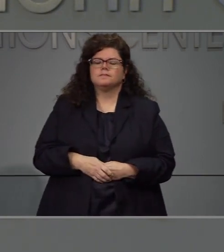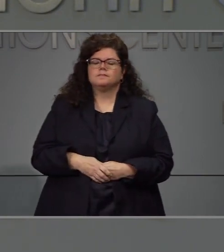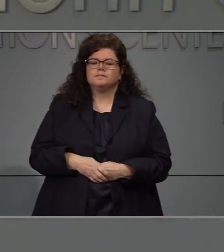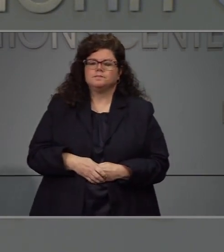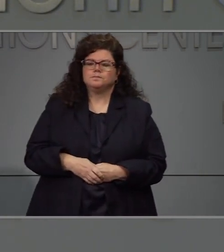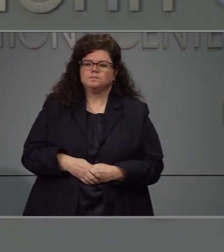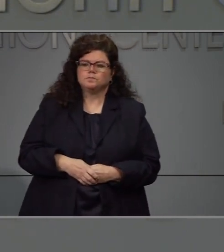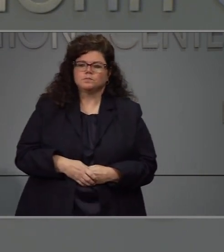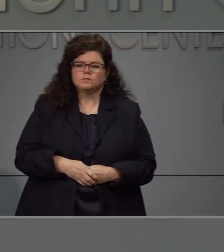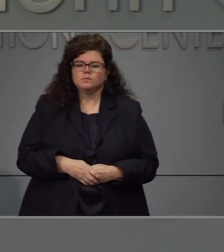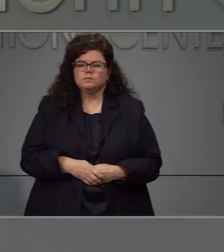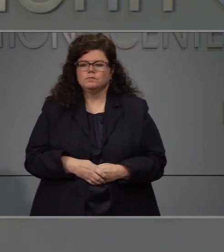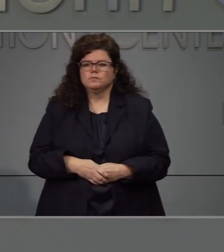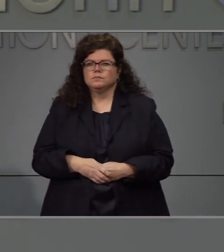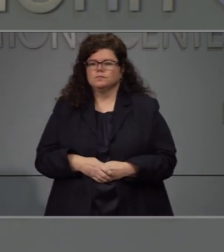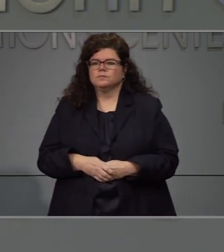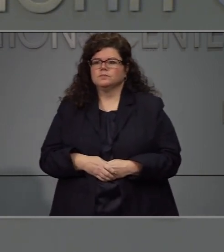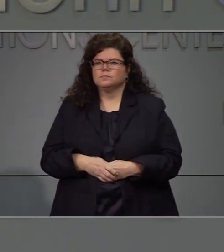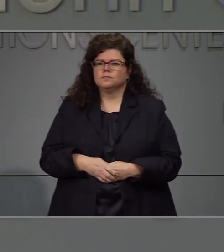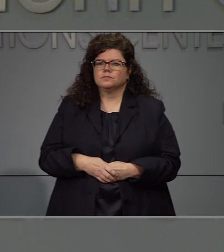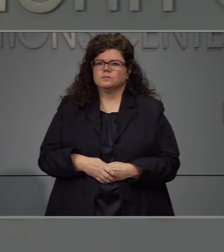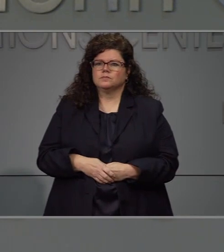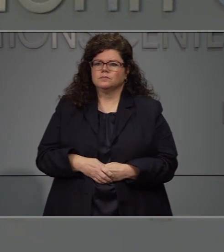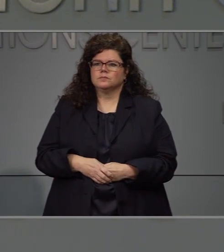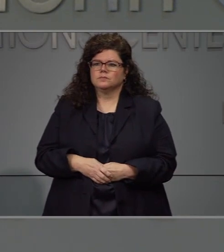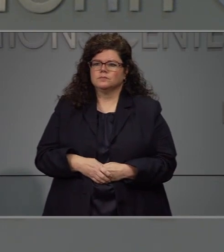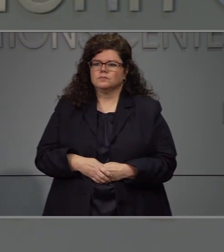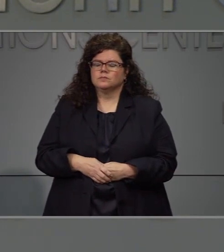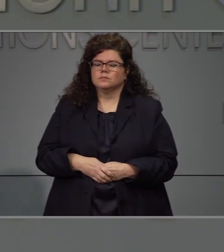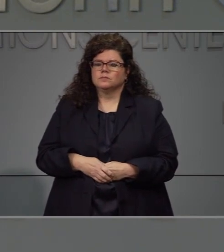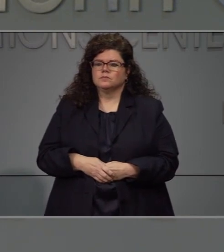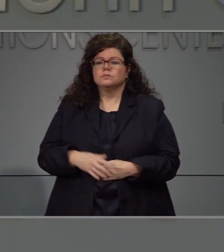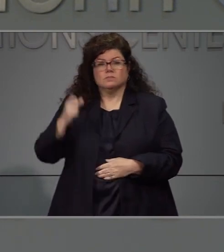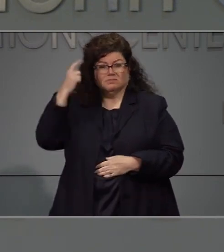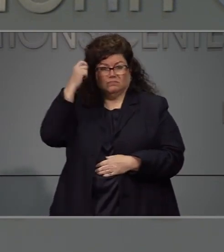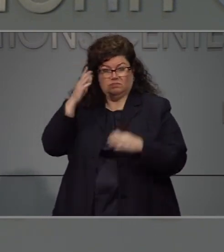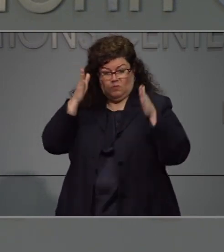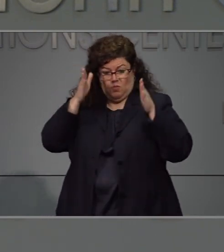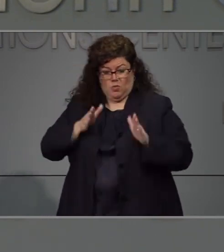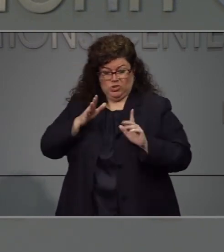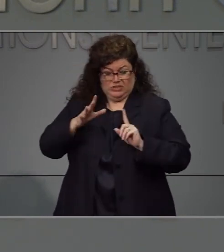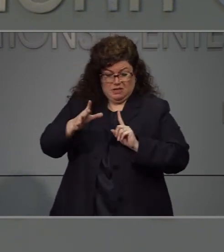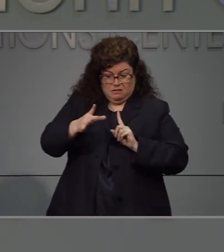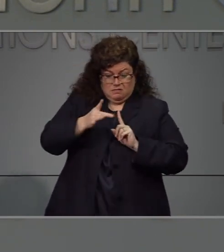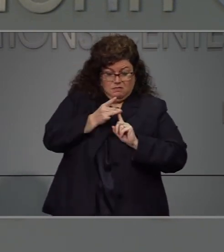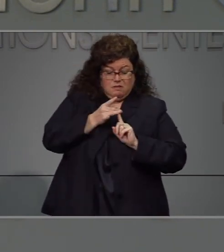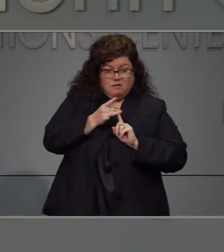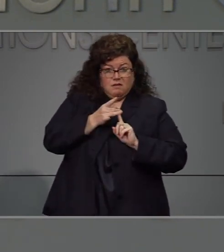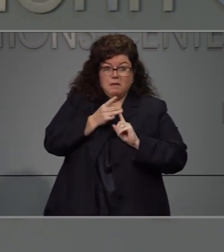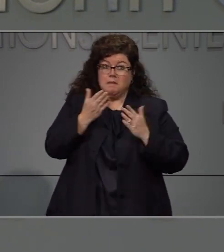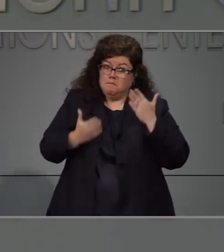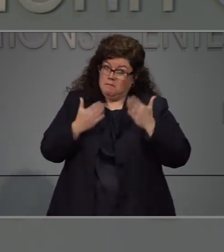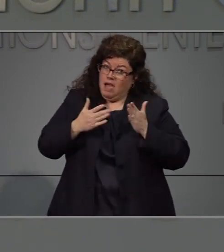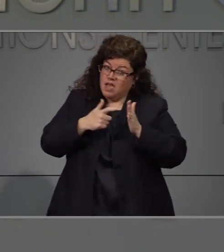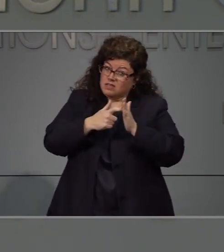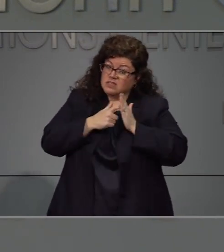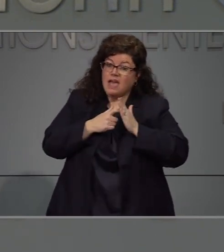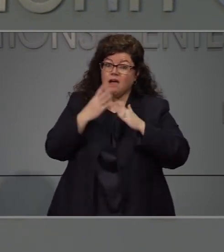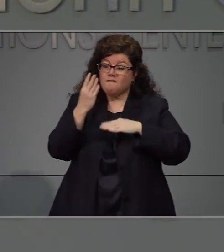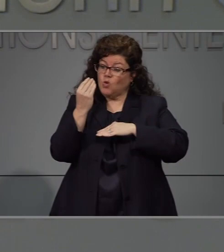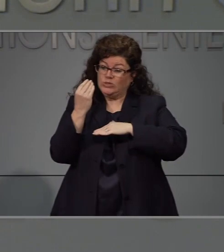El S De queremos entender la trayectoria de la mayoría de las fases de COVID-19,